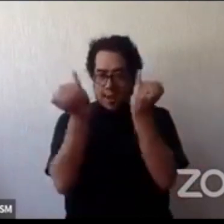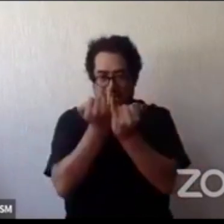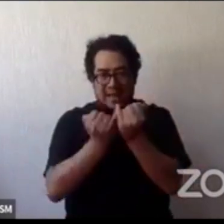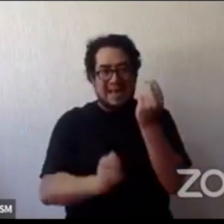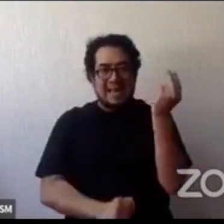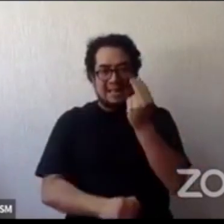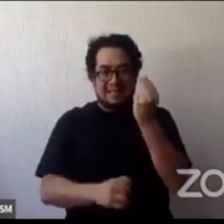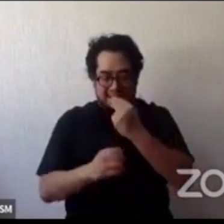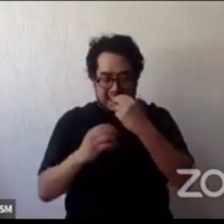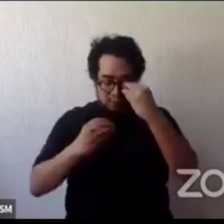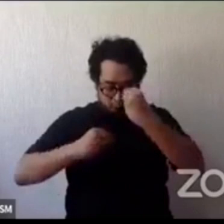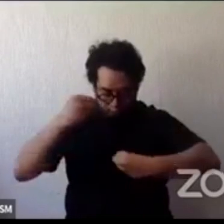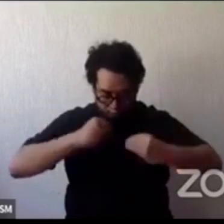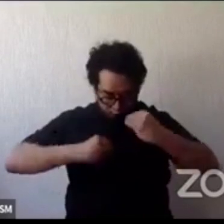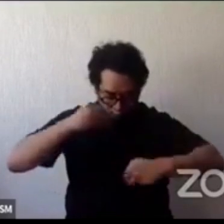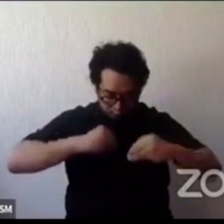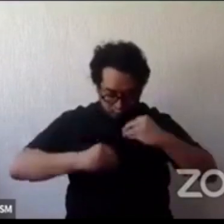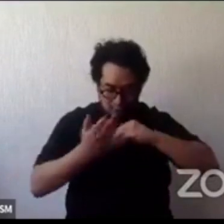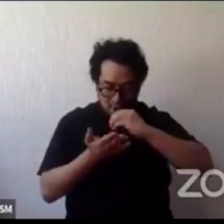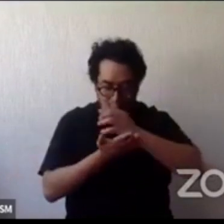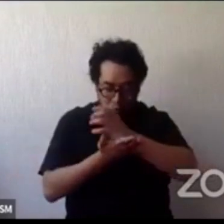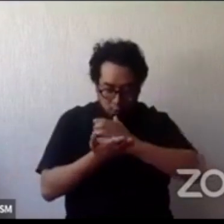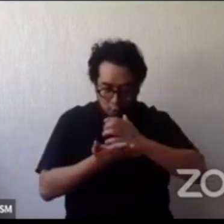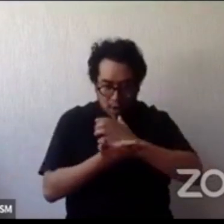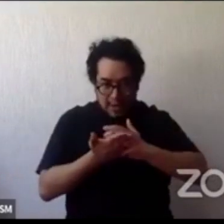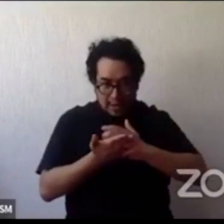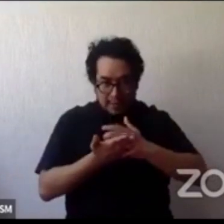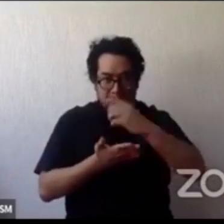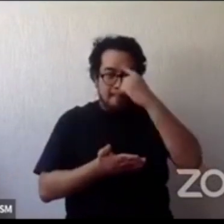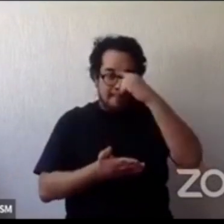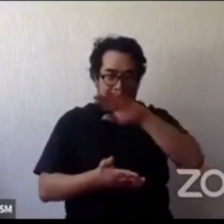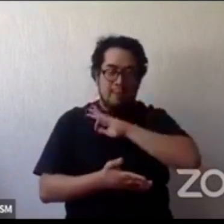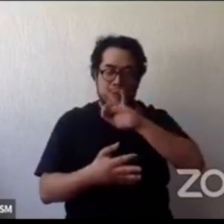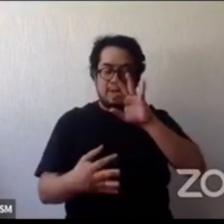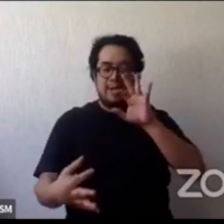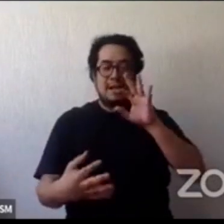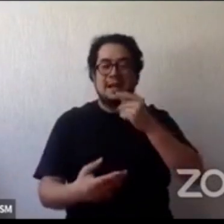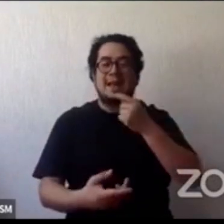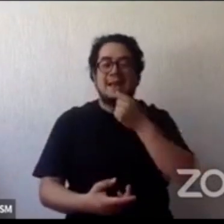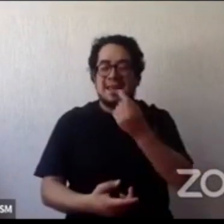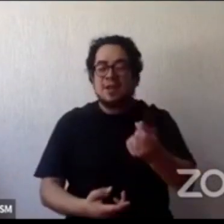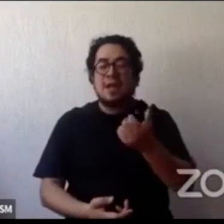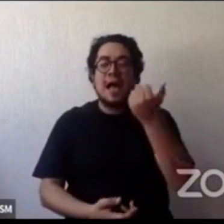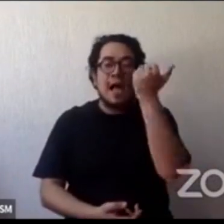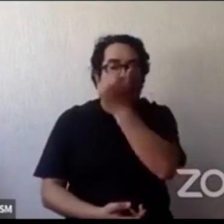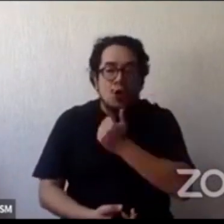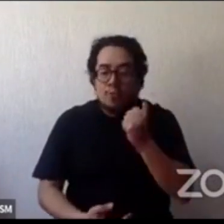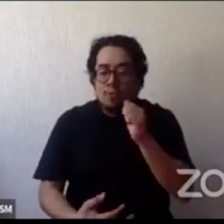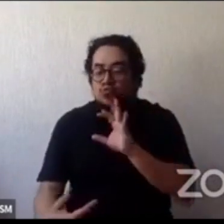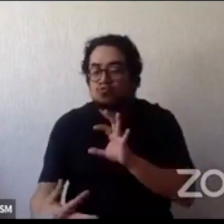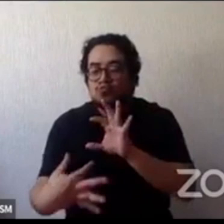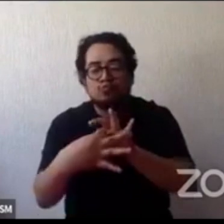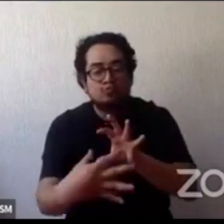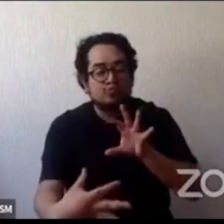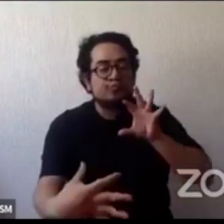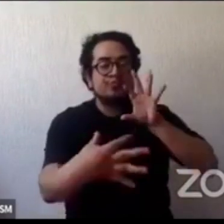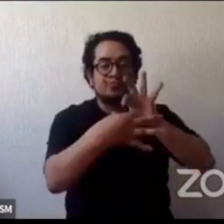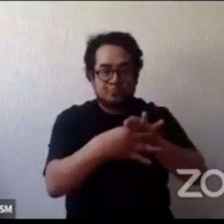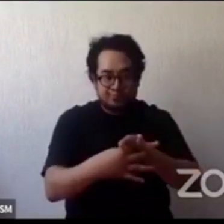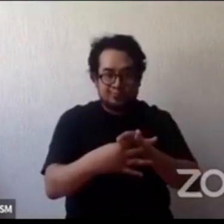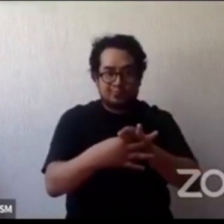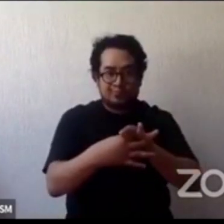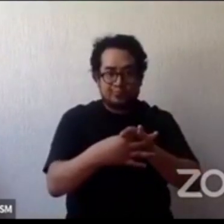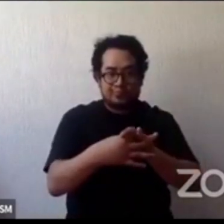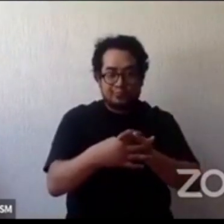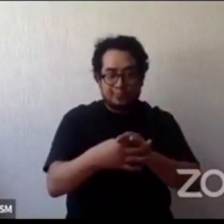conectarse con las niñas y con los niños que tienen enfrente que lo que ellos modelen en los niños en su relación